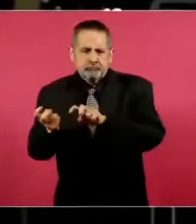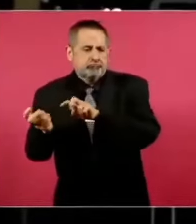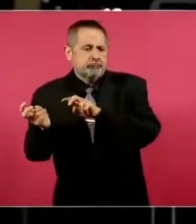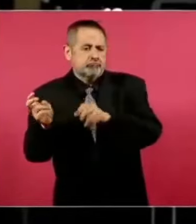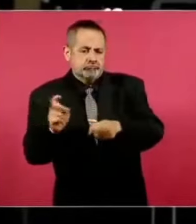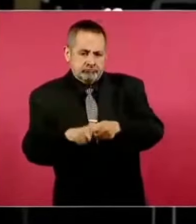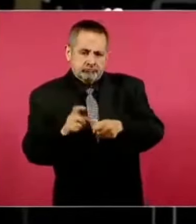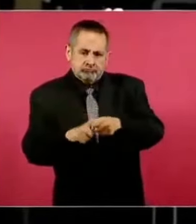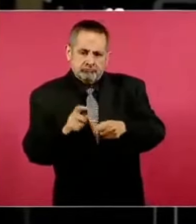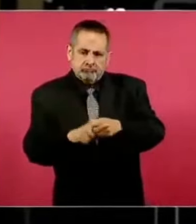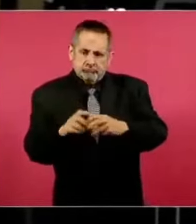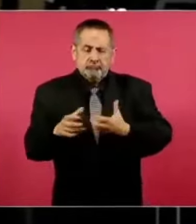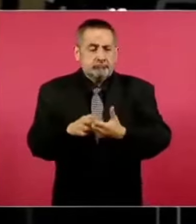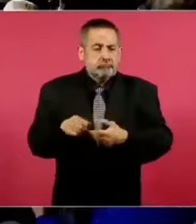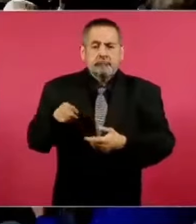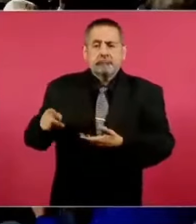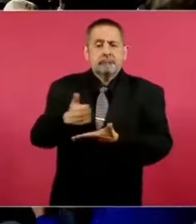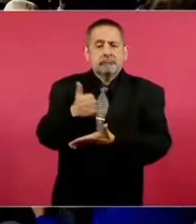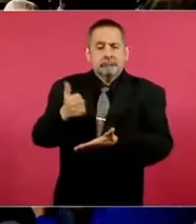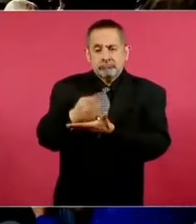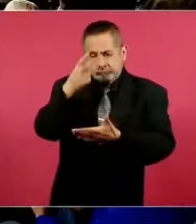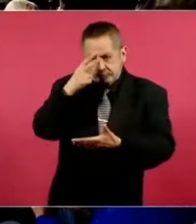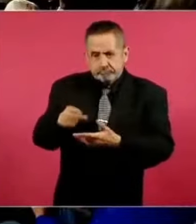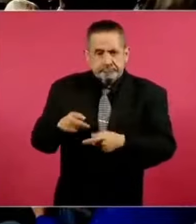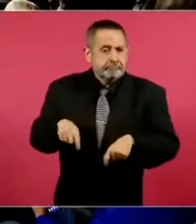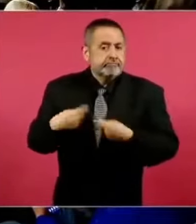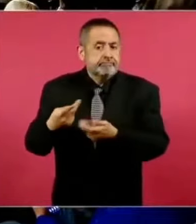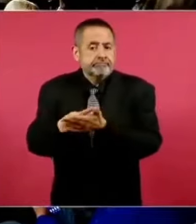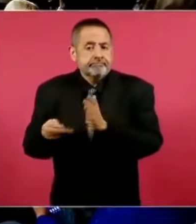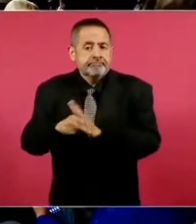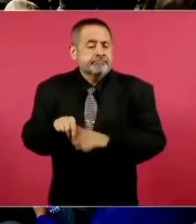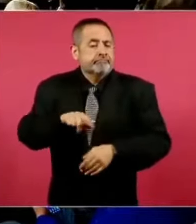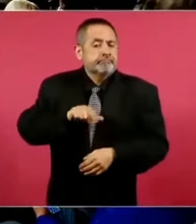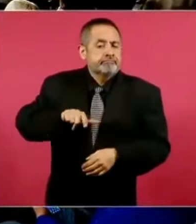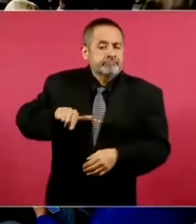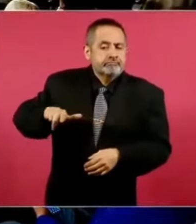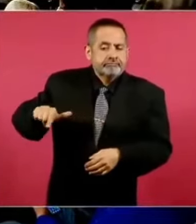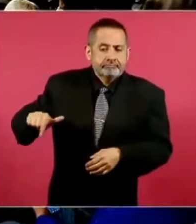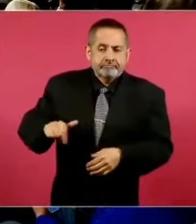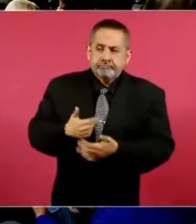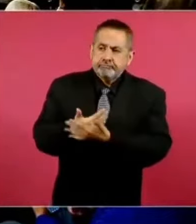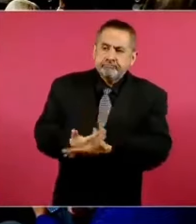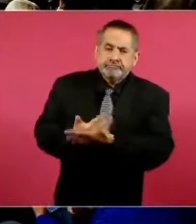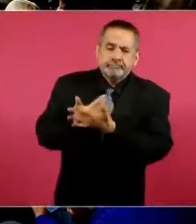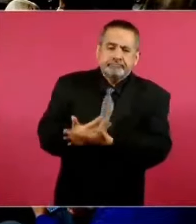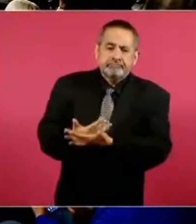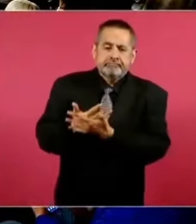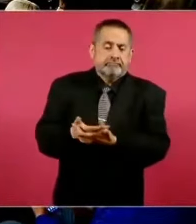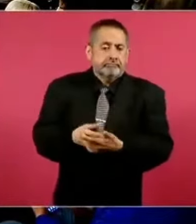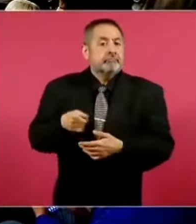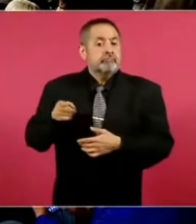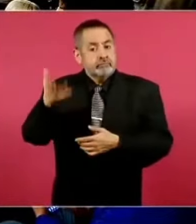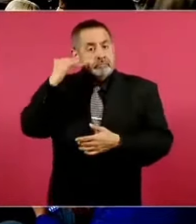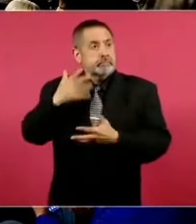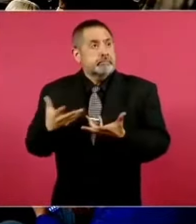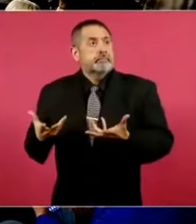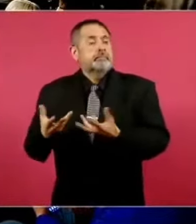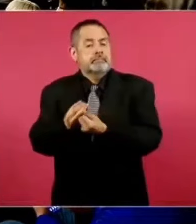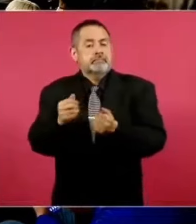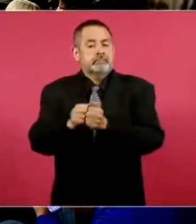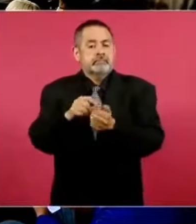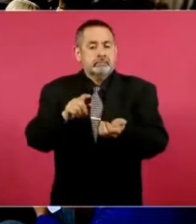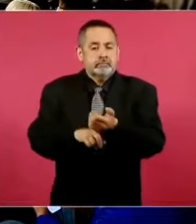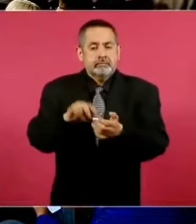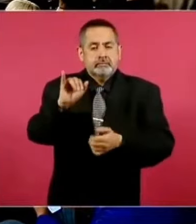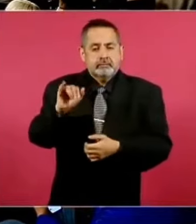me dicen que son de la Ciudad de México todos y que siguen a la espera. Ellos estaban adscritos a lo que era el